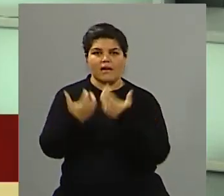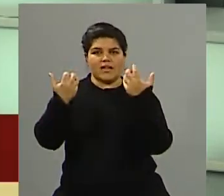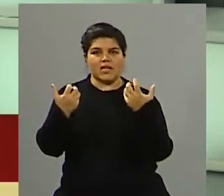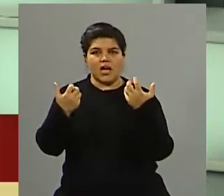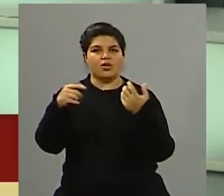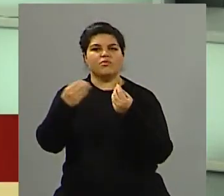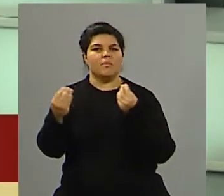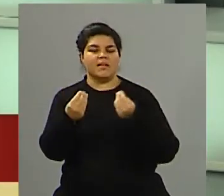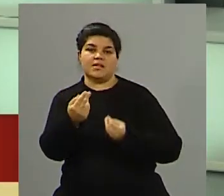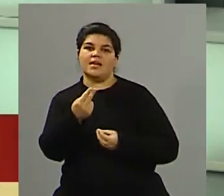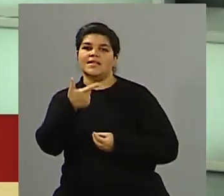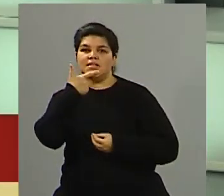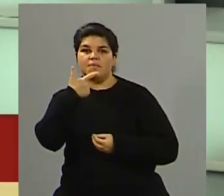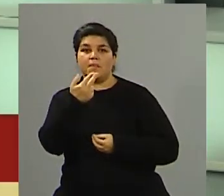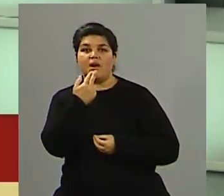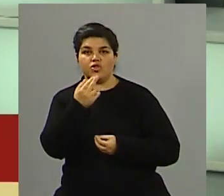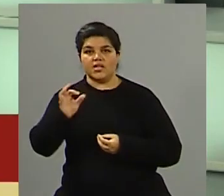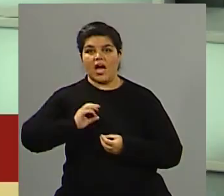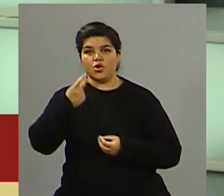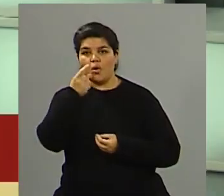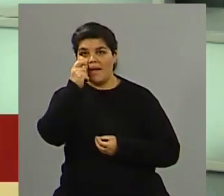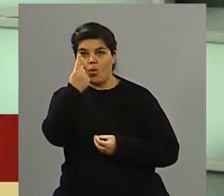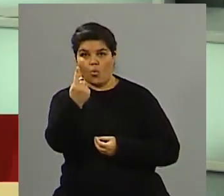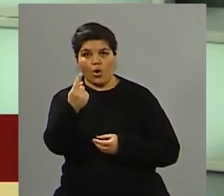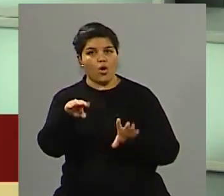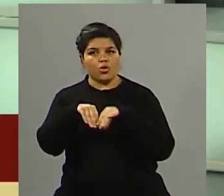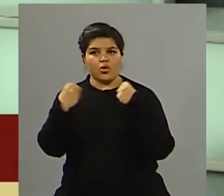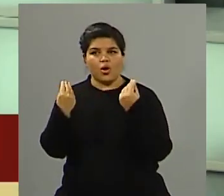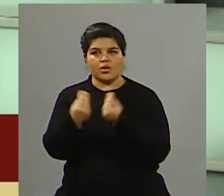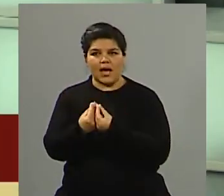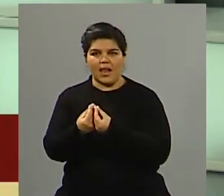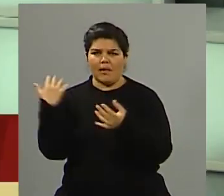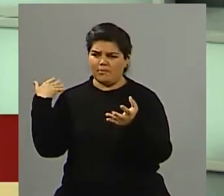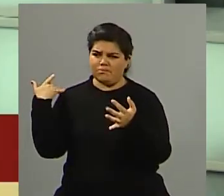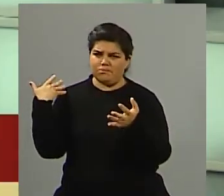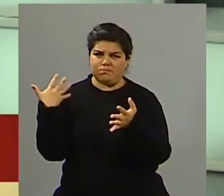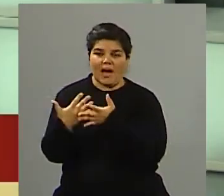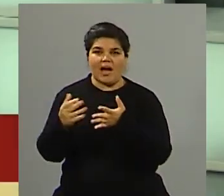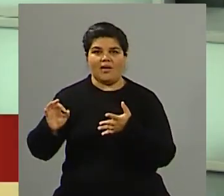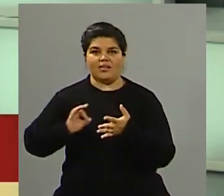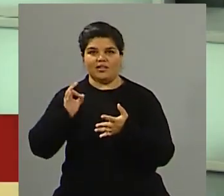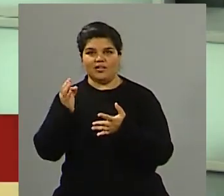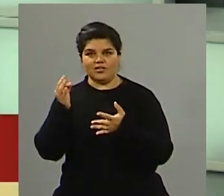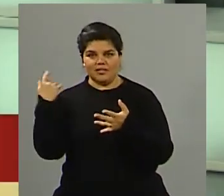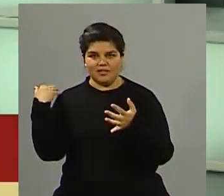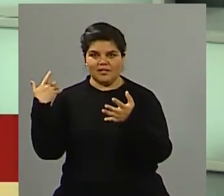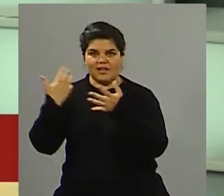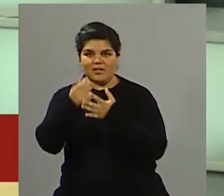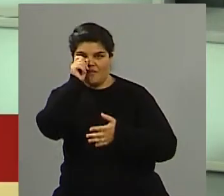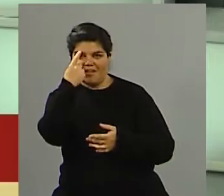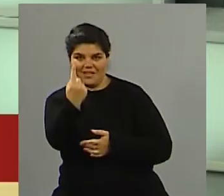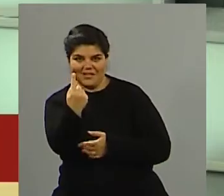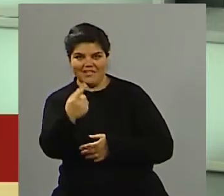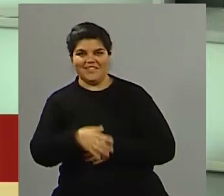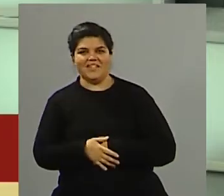septiembre de 2001. 22 años ya de esto que sin duda cambió la concepción que teníamos en el mundo entero del terrorismo.